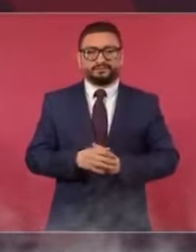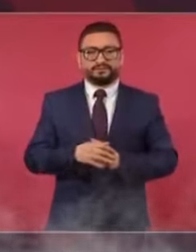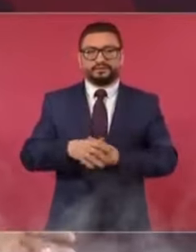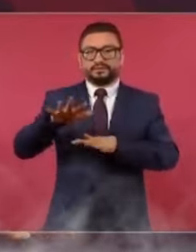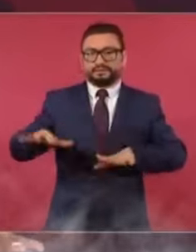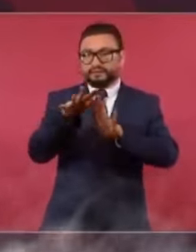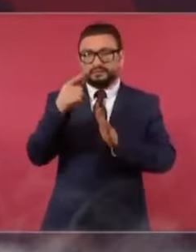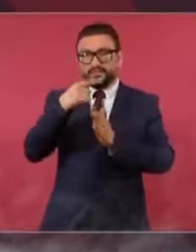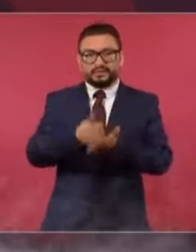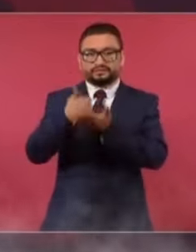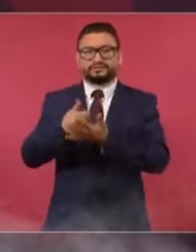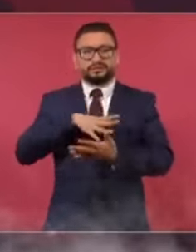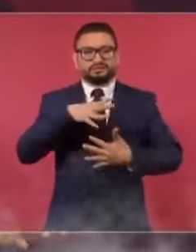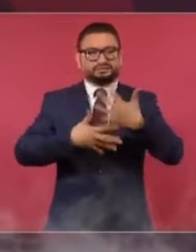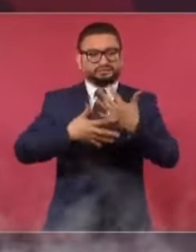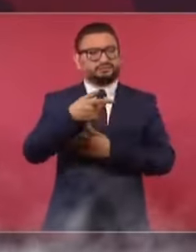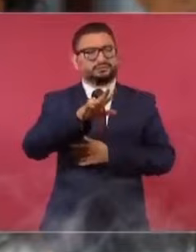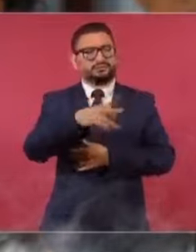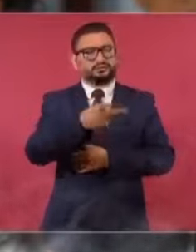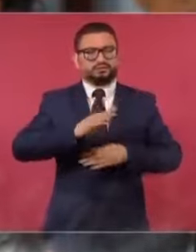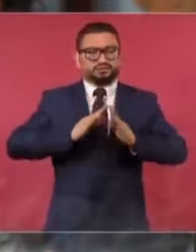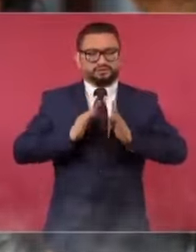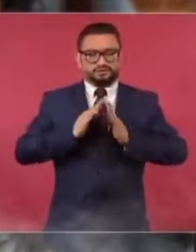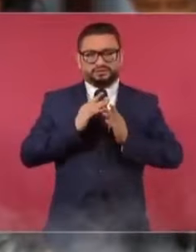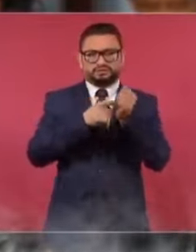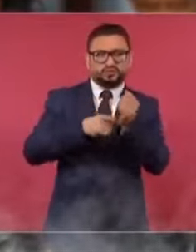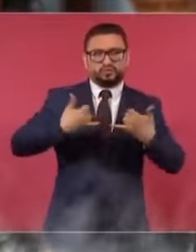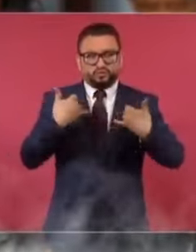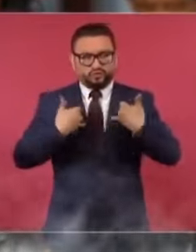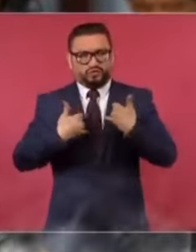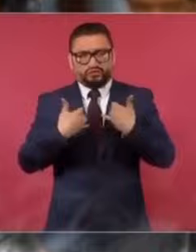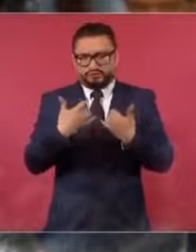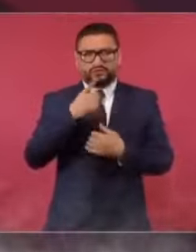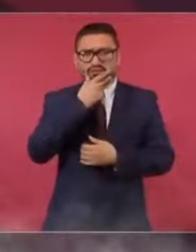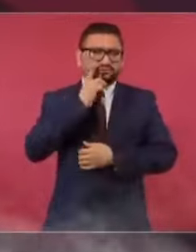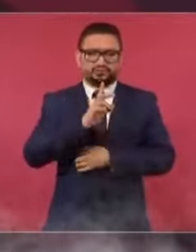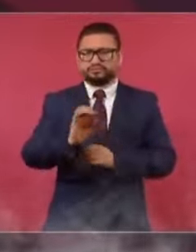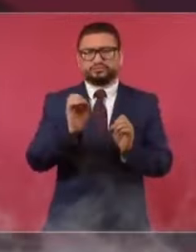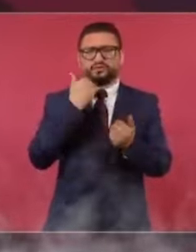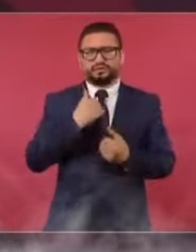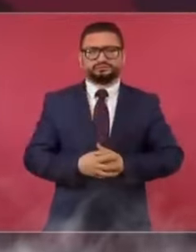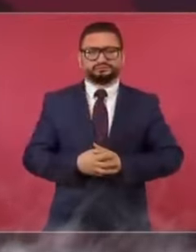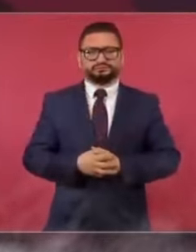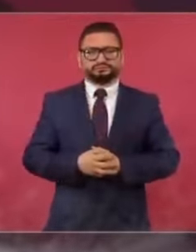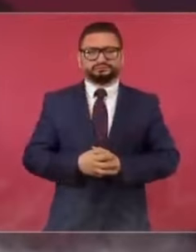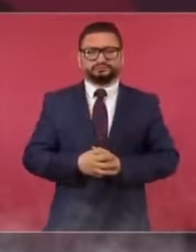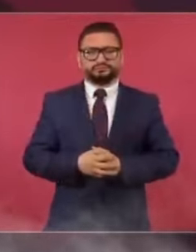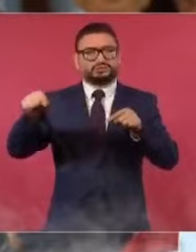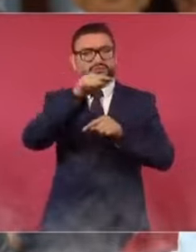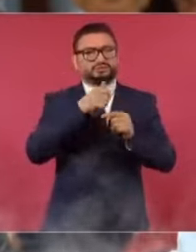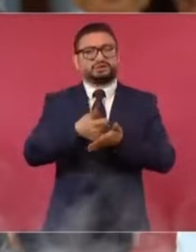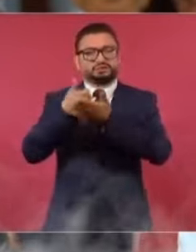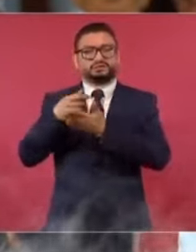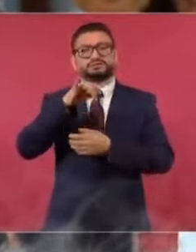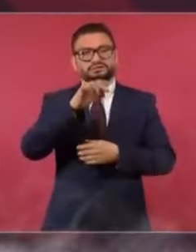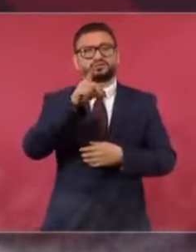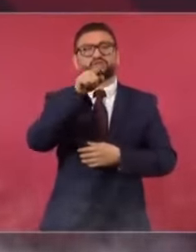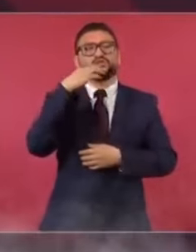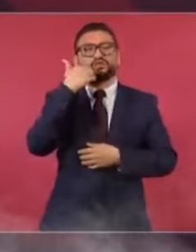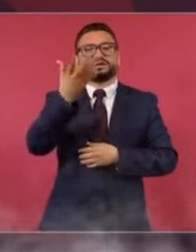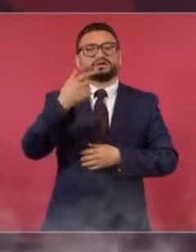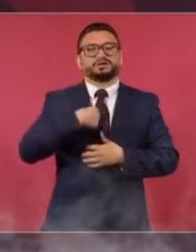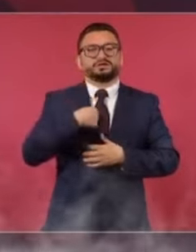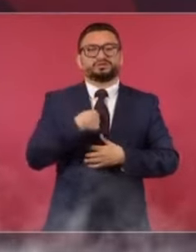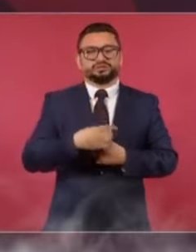La ayudantía que se creó son 15. Pero también elementos militares, vestidos de civil, jóvenes, por lo general, o las mujeres no hay. No, no, no. Tú estás queriendo